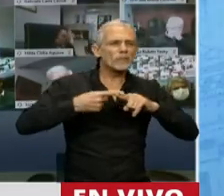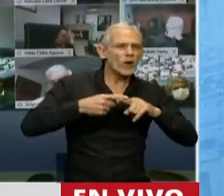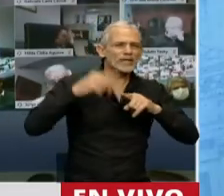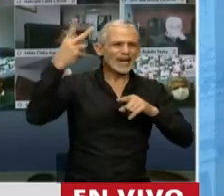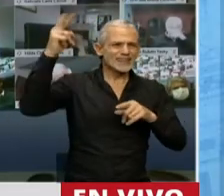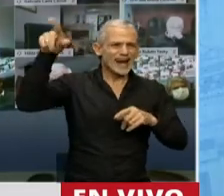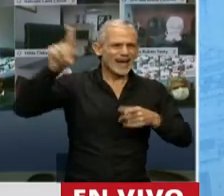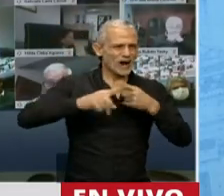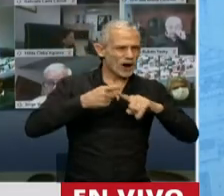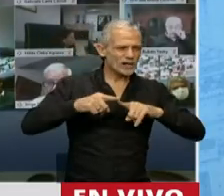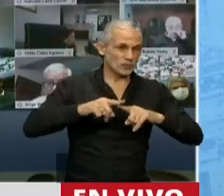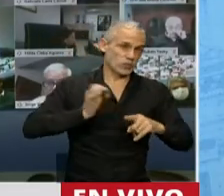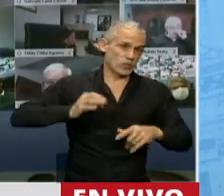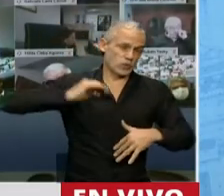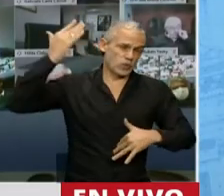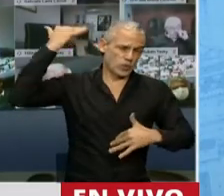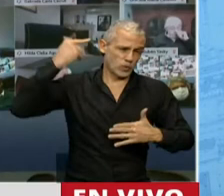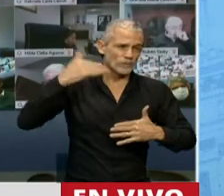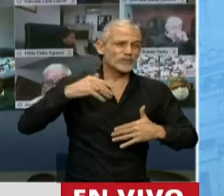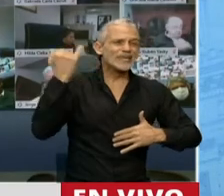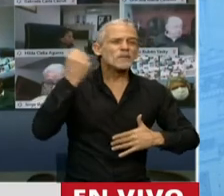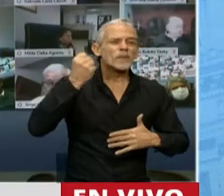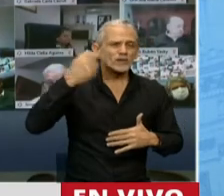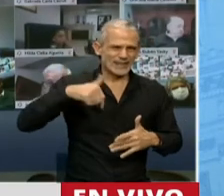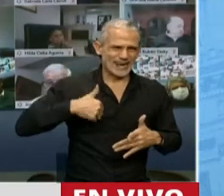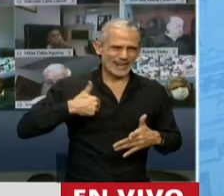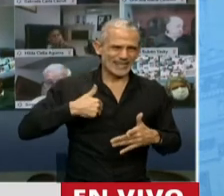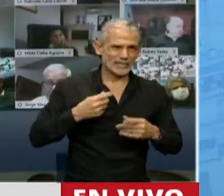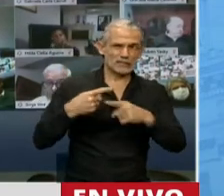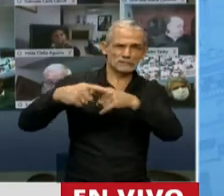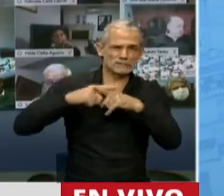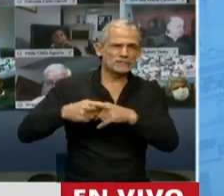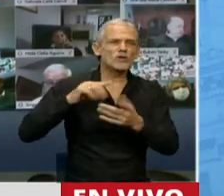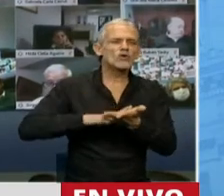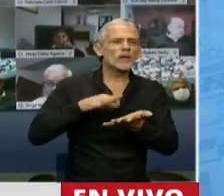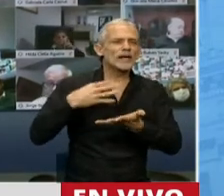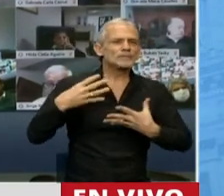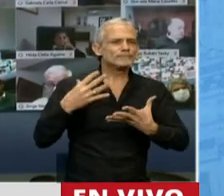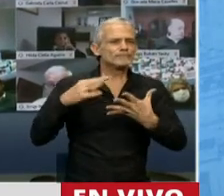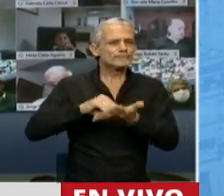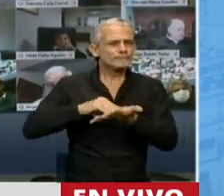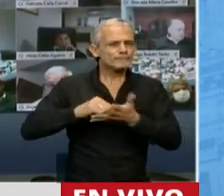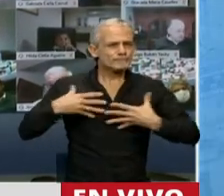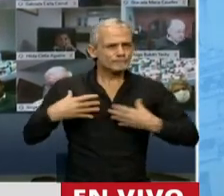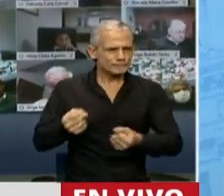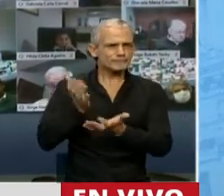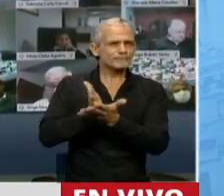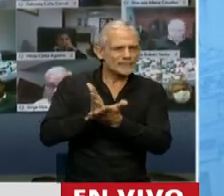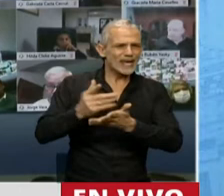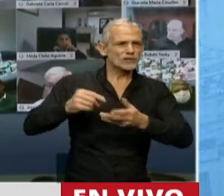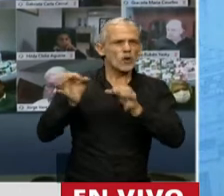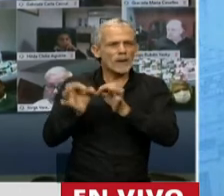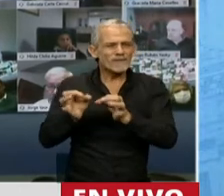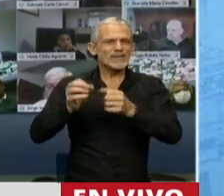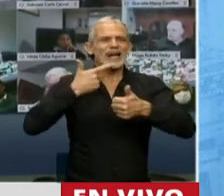más antiguo e importante que tiene en nuestro país, la disputa de la soberanía por las Islas Malvinas, Georgia del Sur,